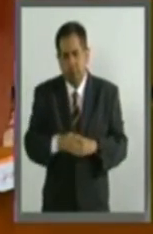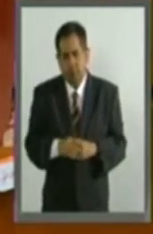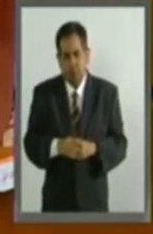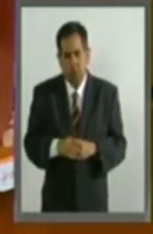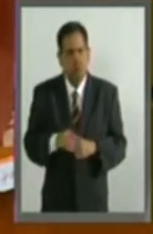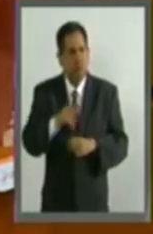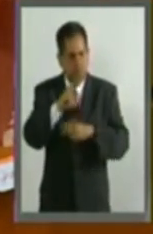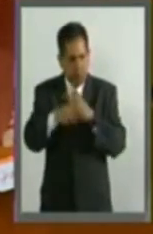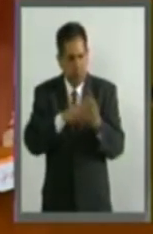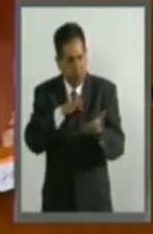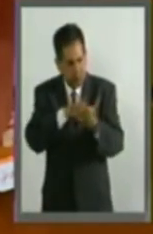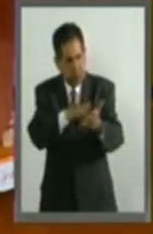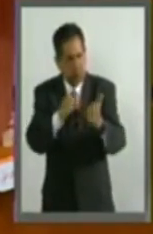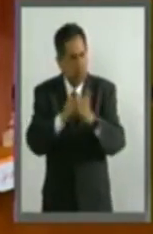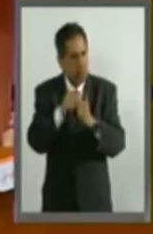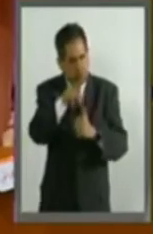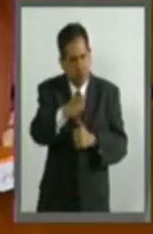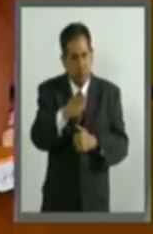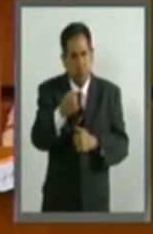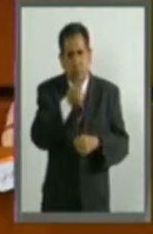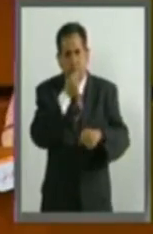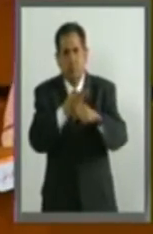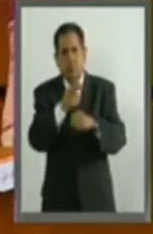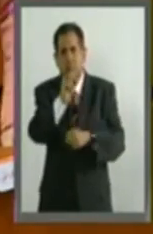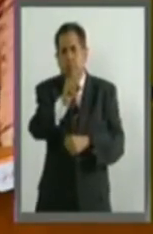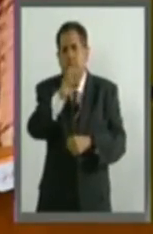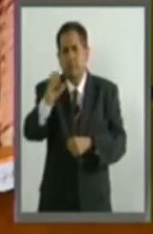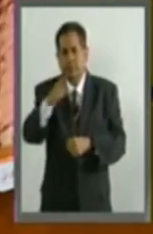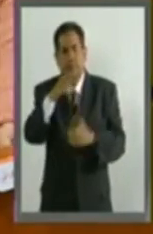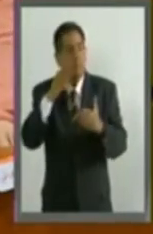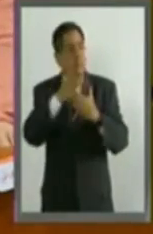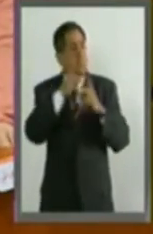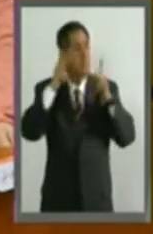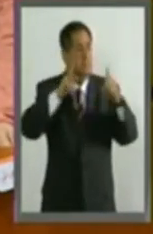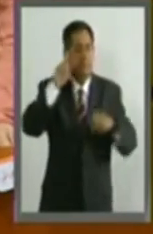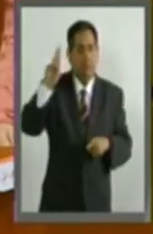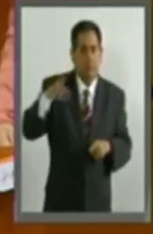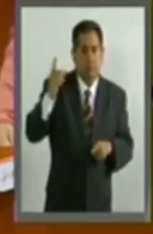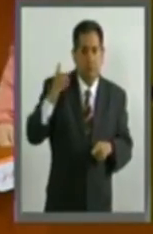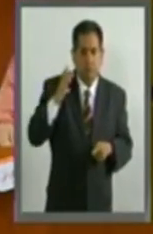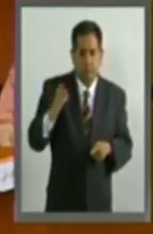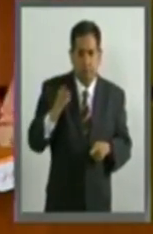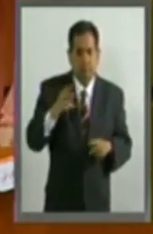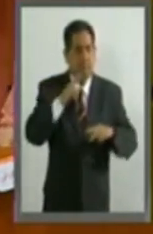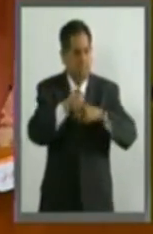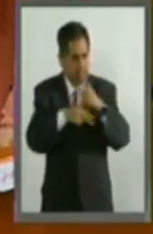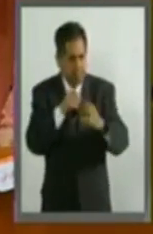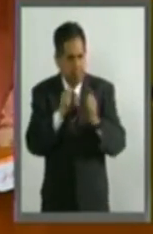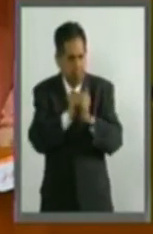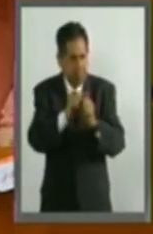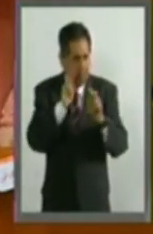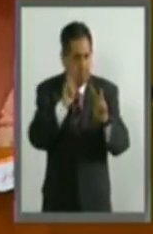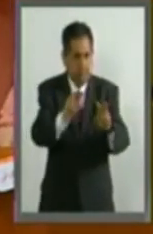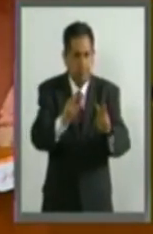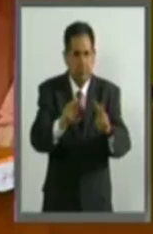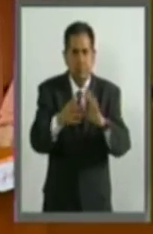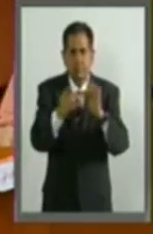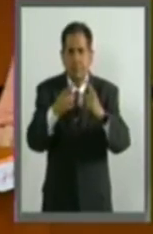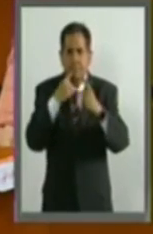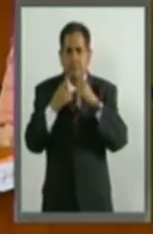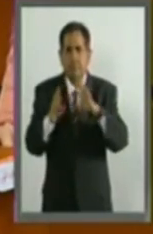ahí estuvimos con usted y con el secretario de Economía en su visita a Washington. Y que ahí estuvimos con usted y con el